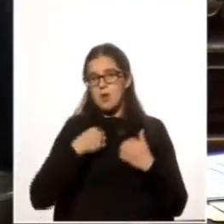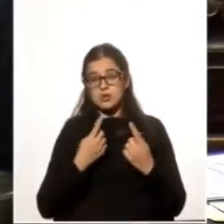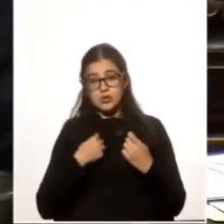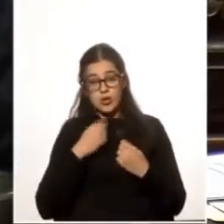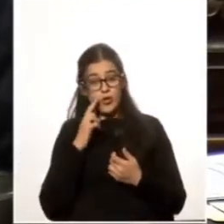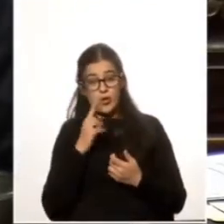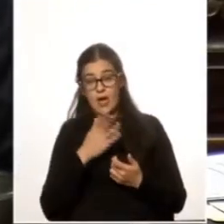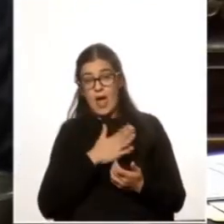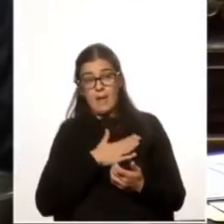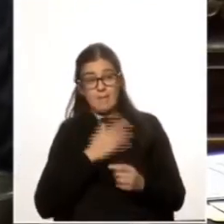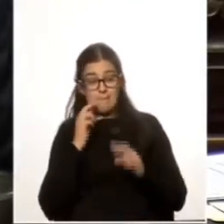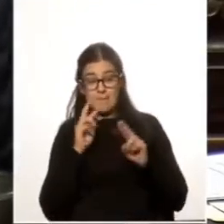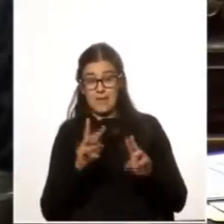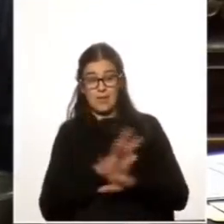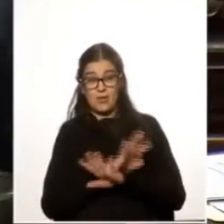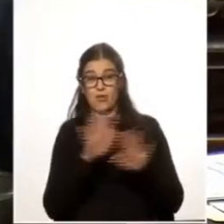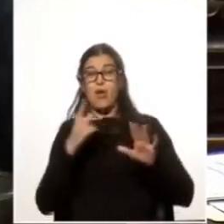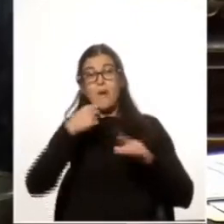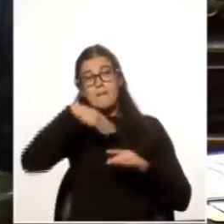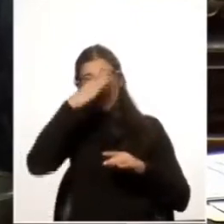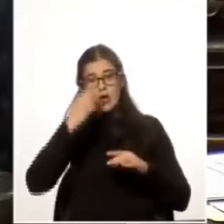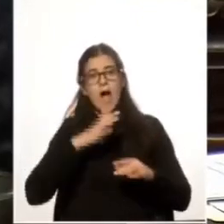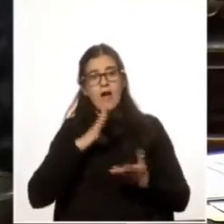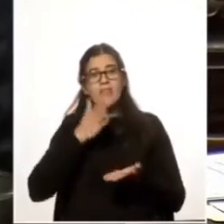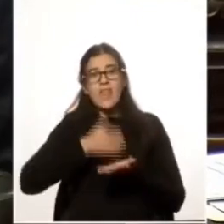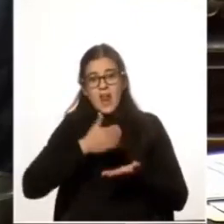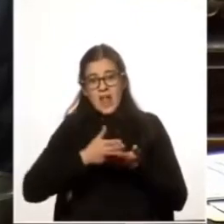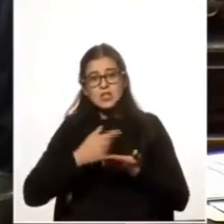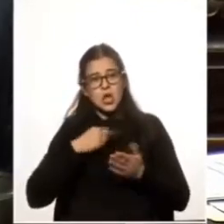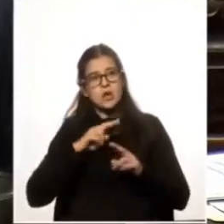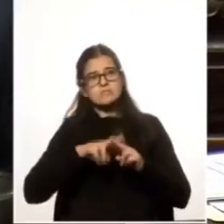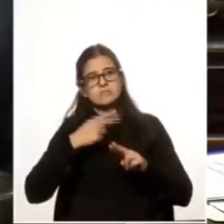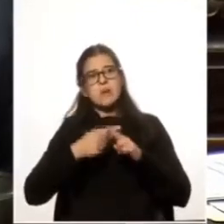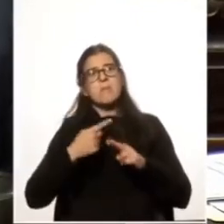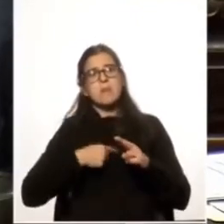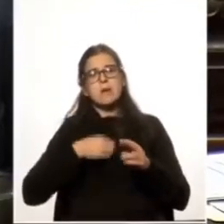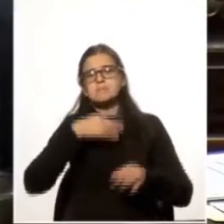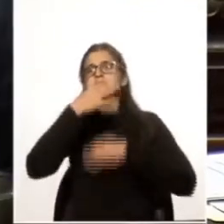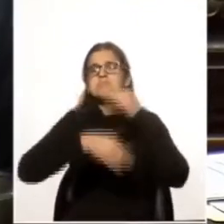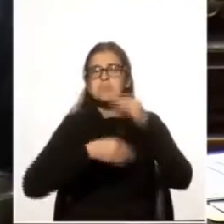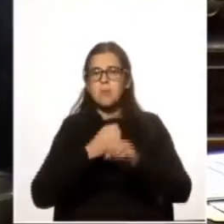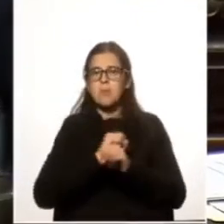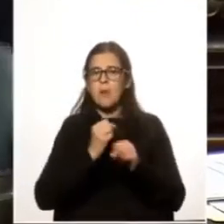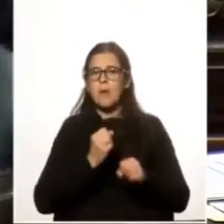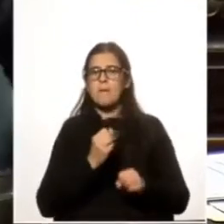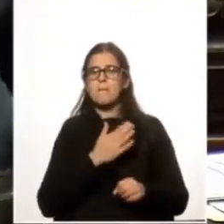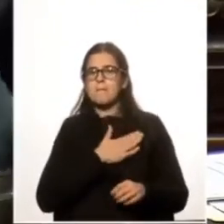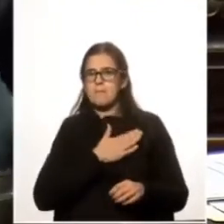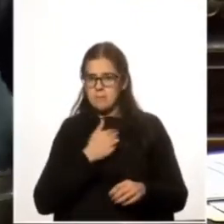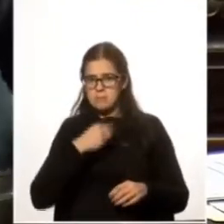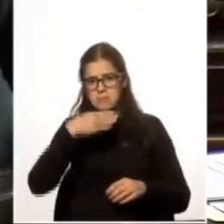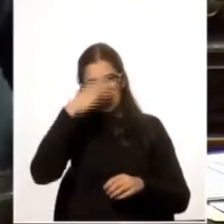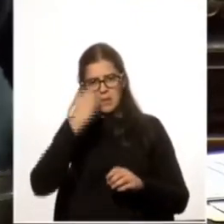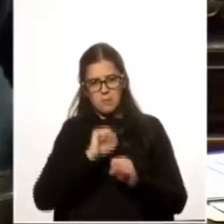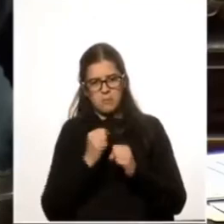admiro a Michelini tengo derecho a reivindicar mi admiración al senador Michelini